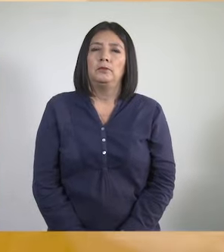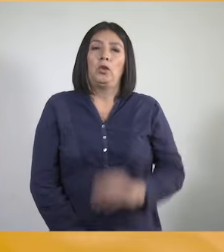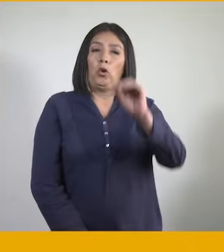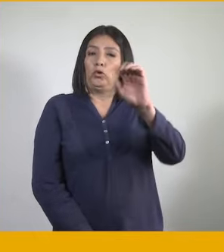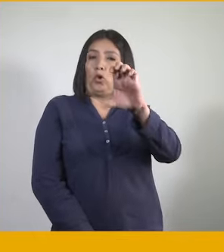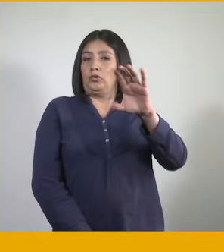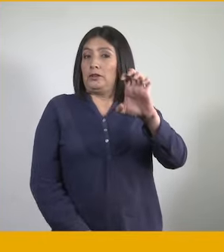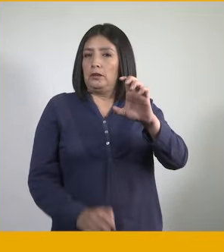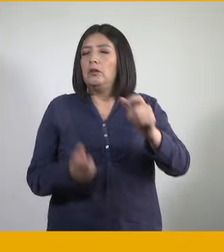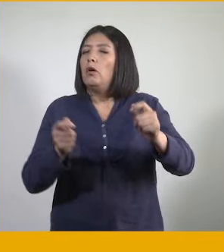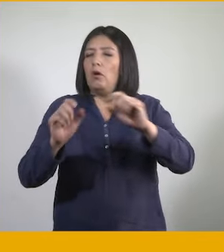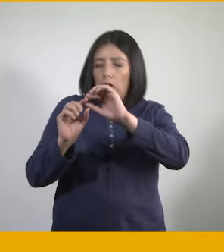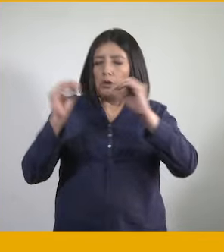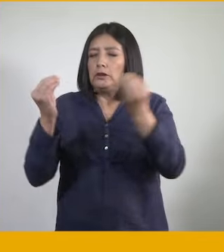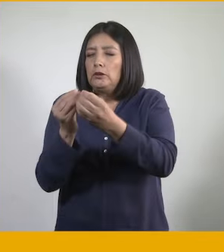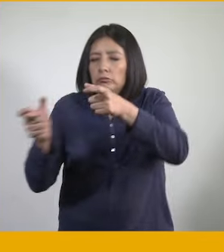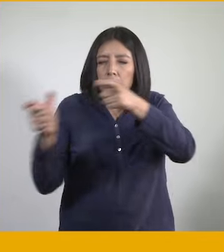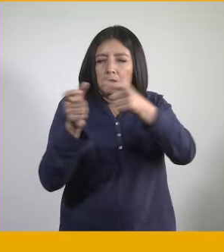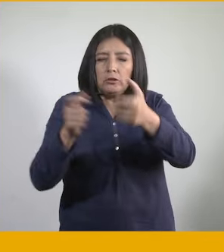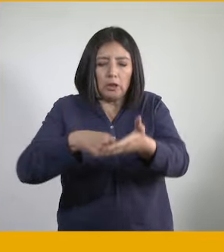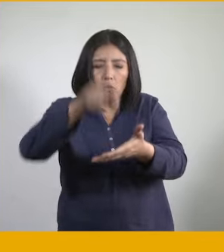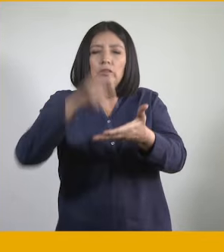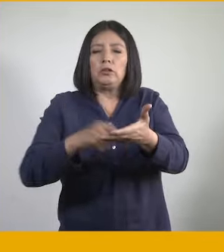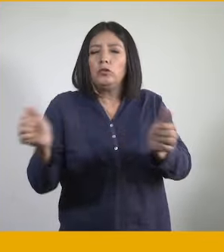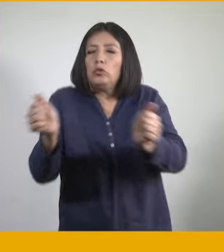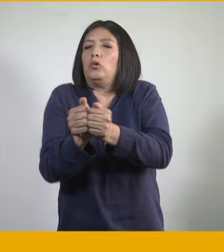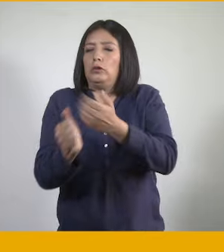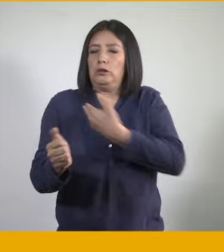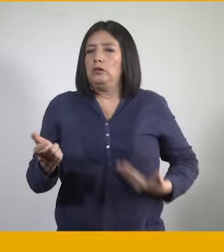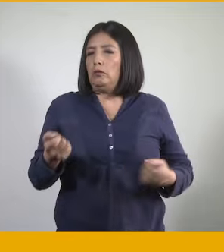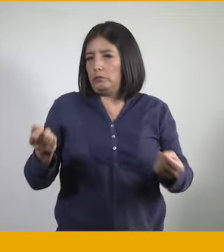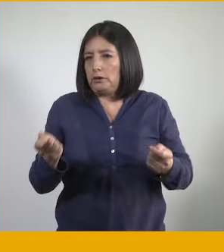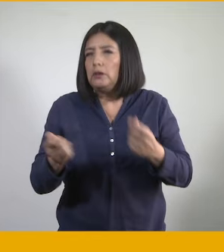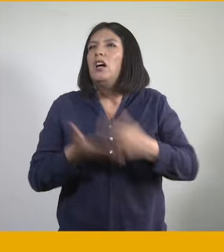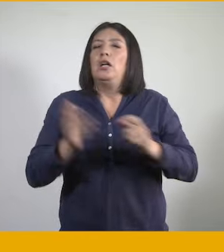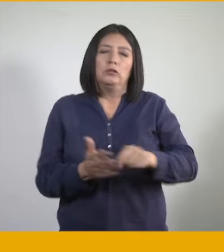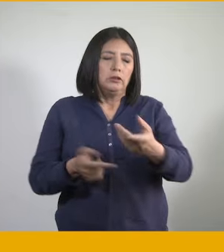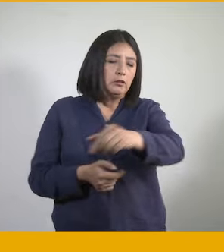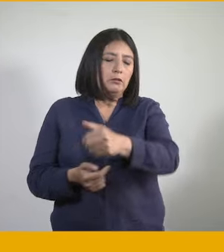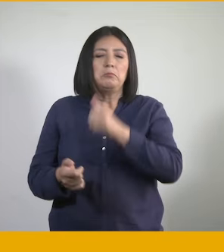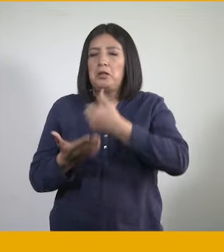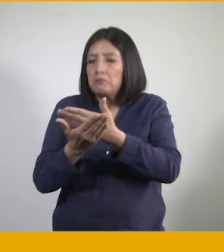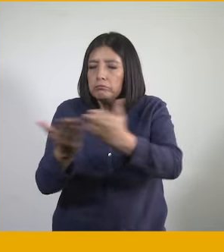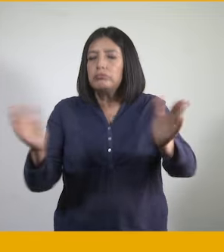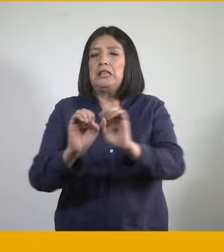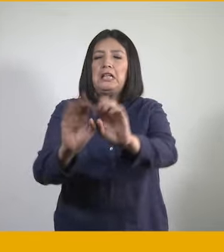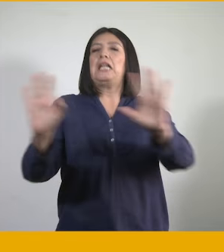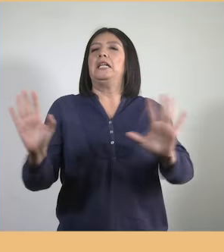El OCE, el organismo supervisor de las contrataciones del Estado. Contrataciones públicas